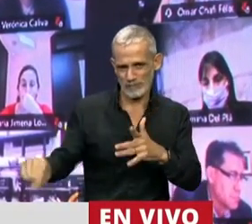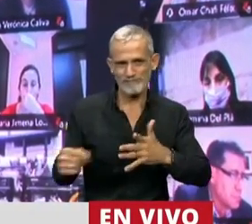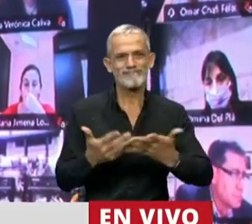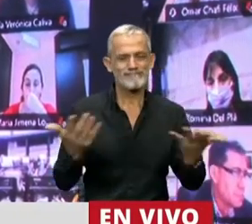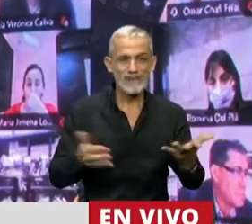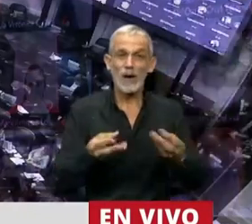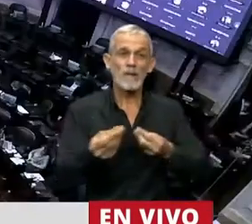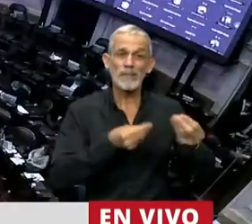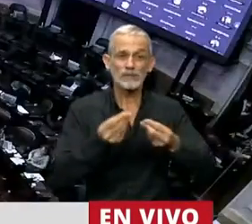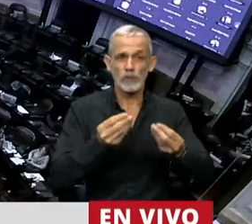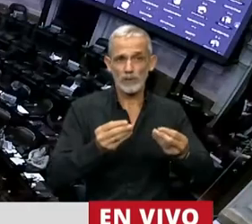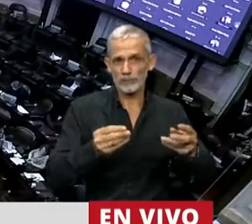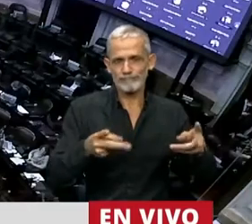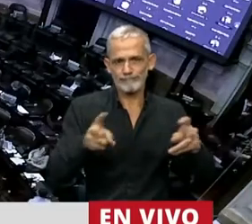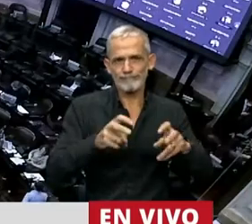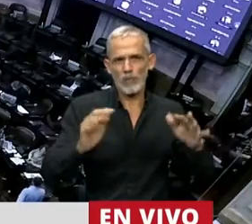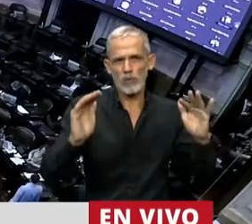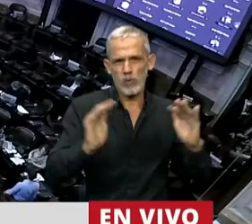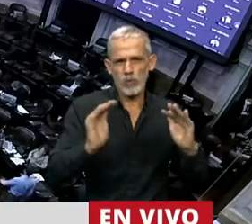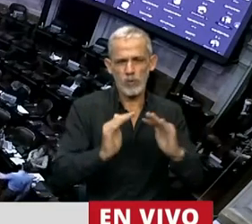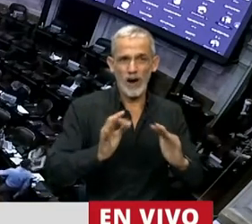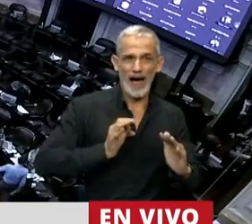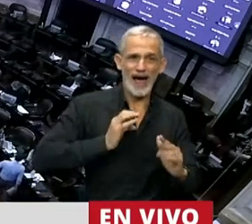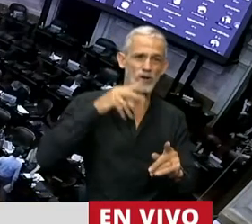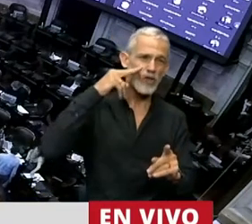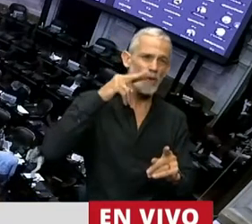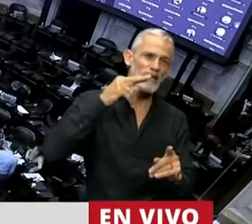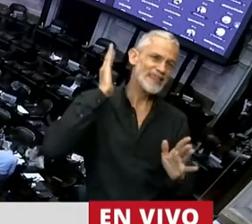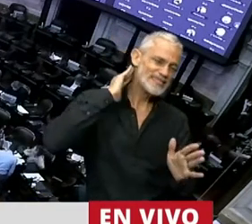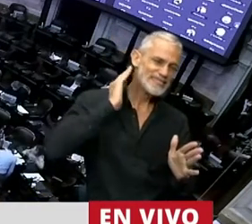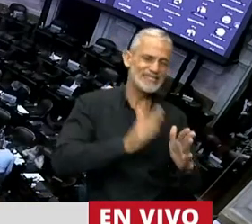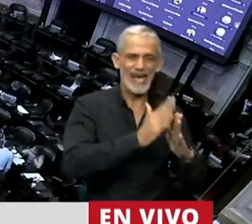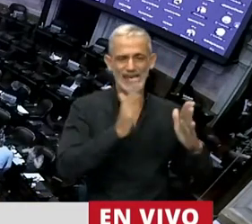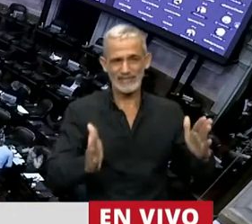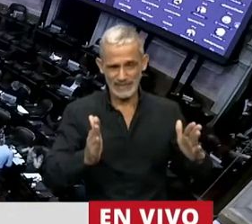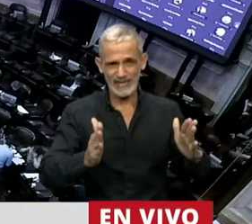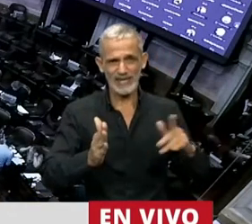presupuestaria en términos reales entre el año 2016 y el